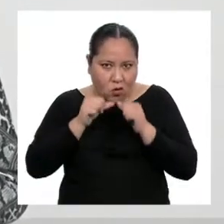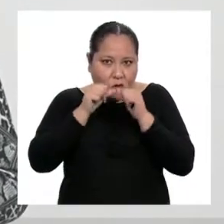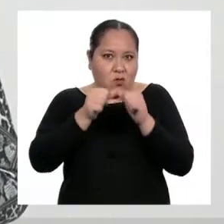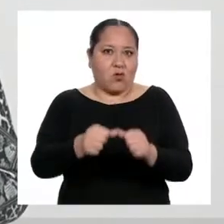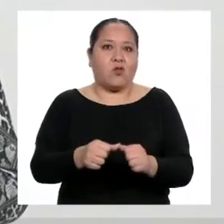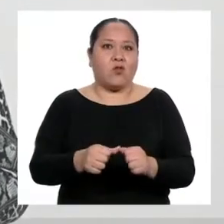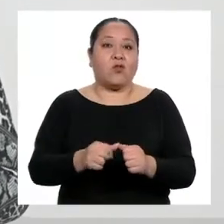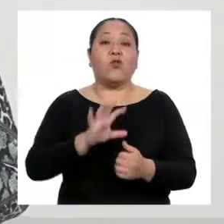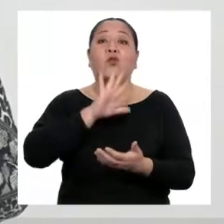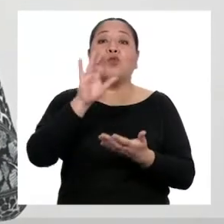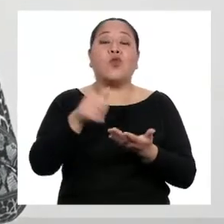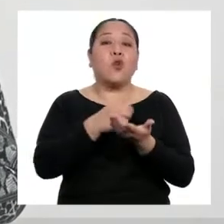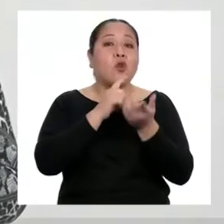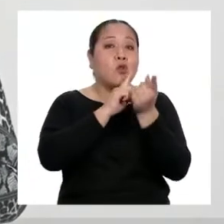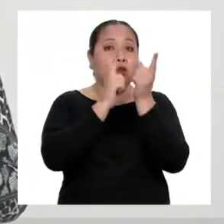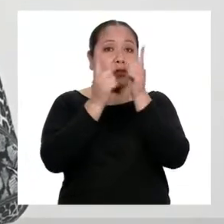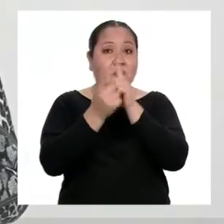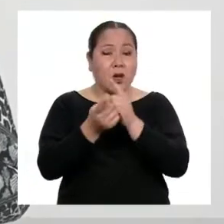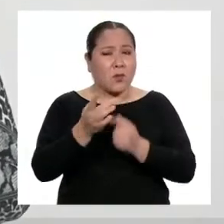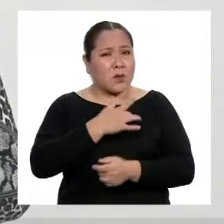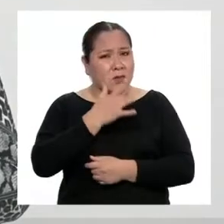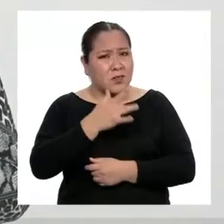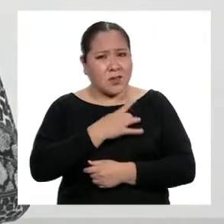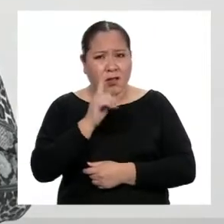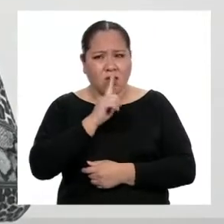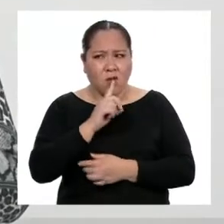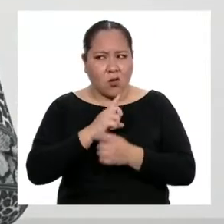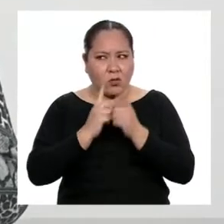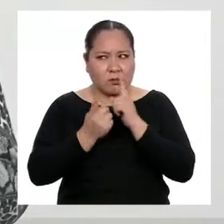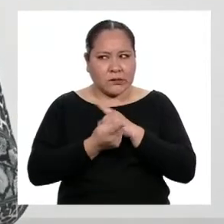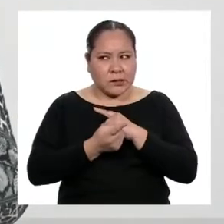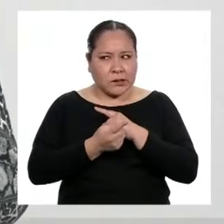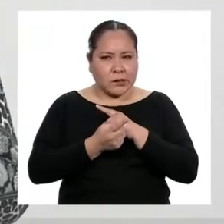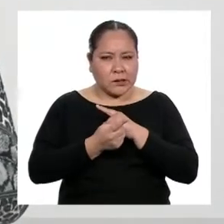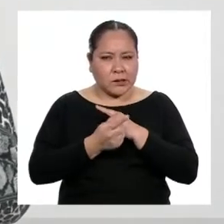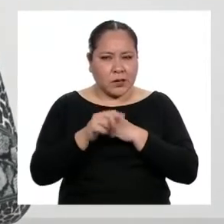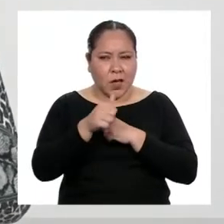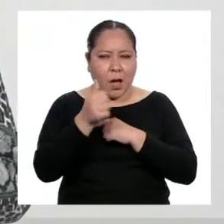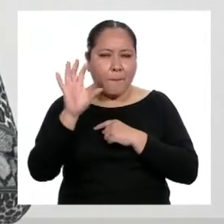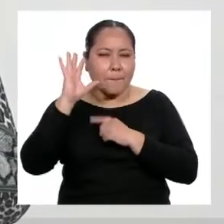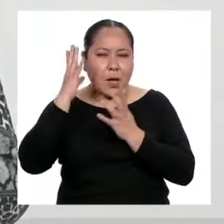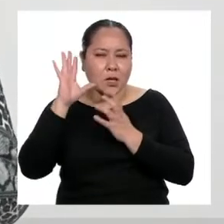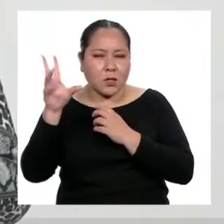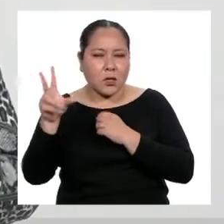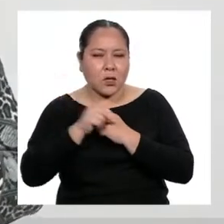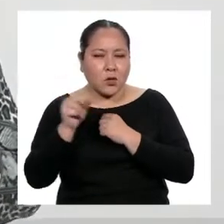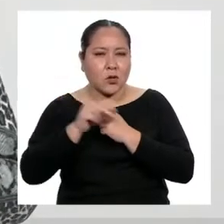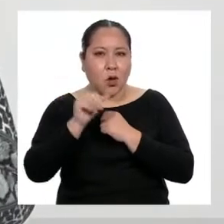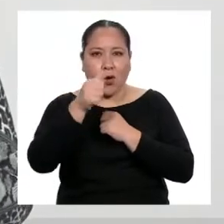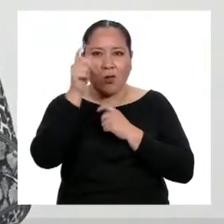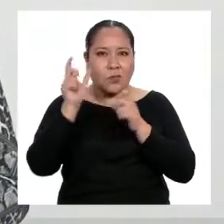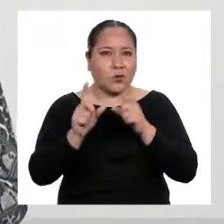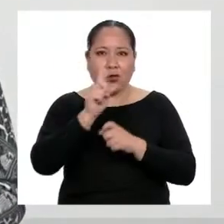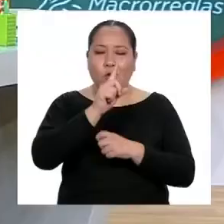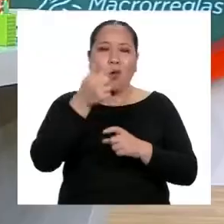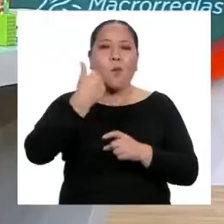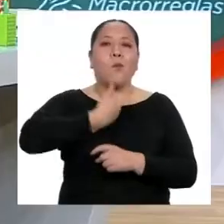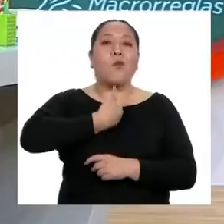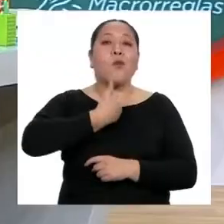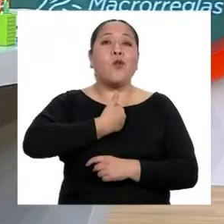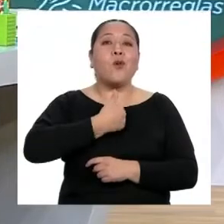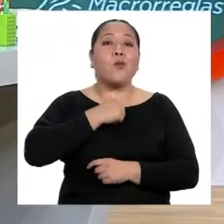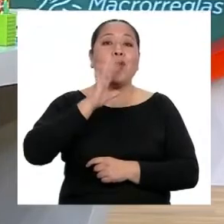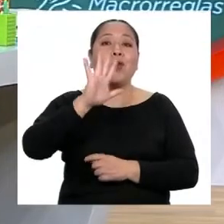todos los cambios que están viviendo no los conviertan en otras personas, sino que son parte de su desarrollo.